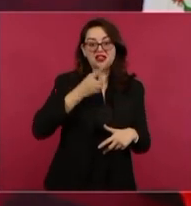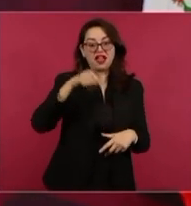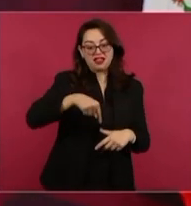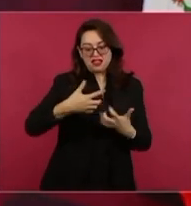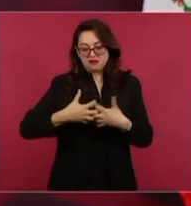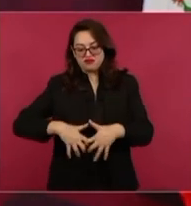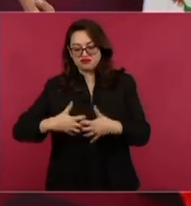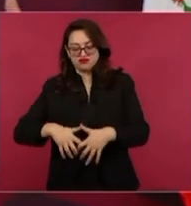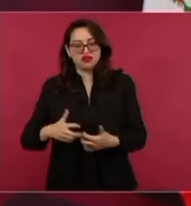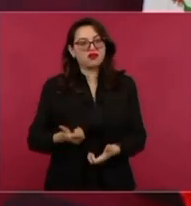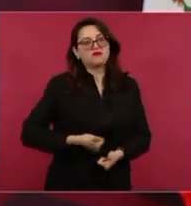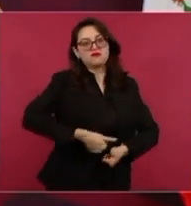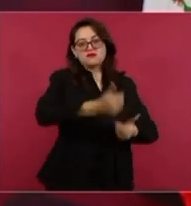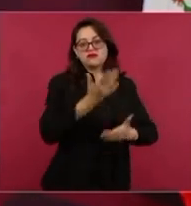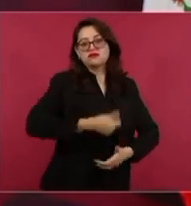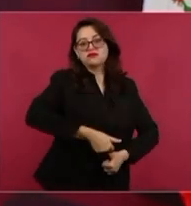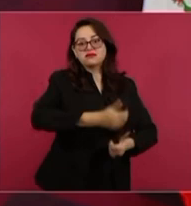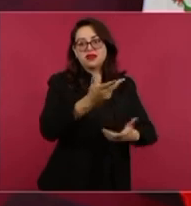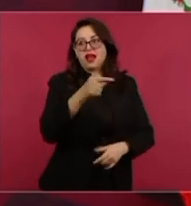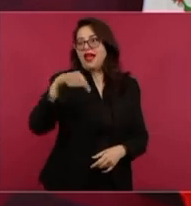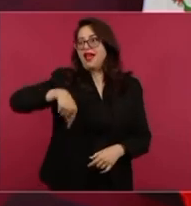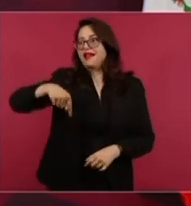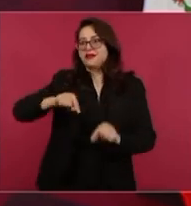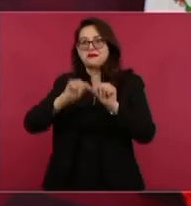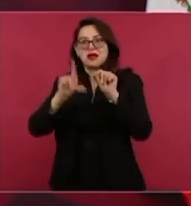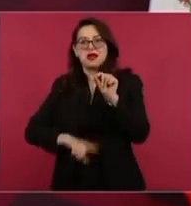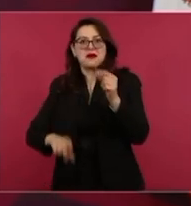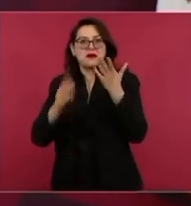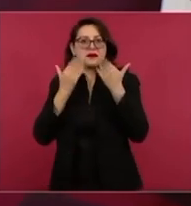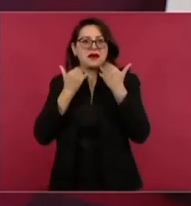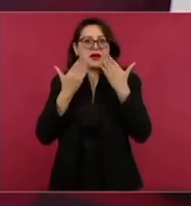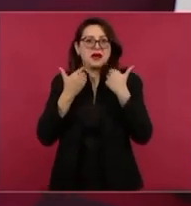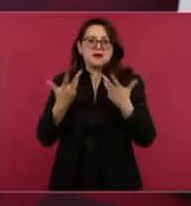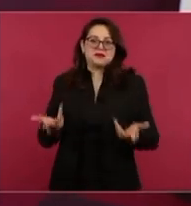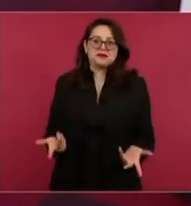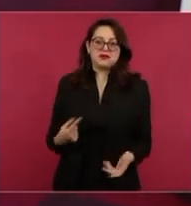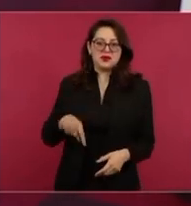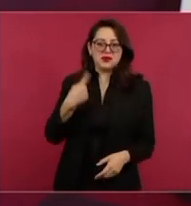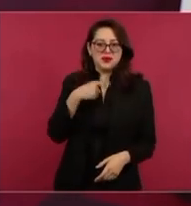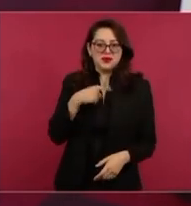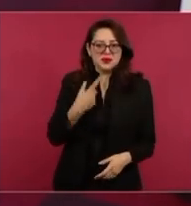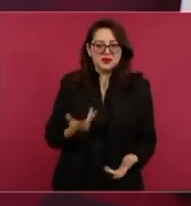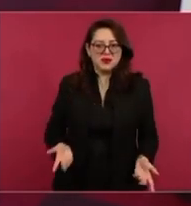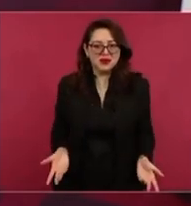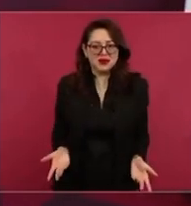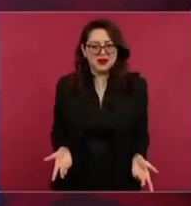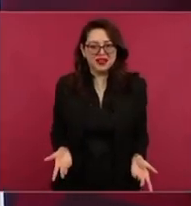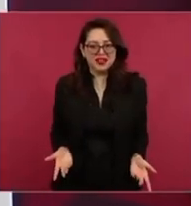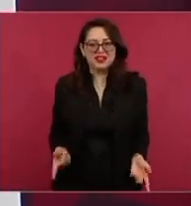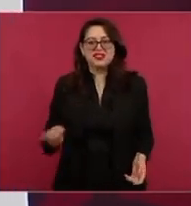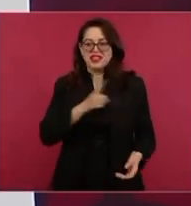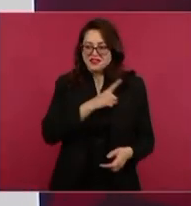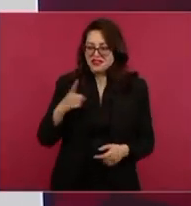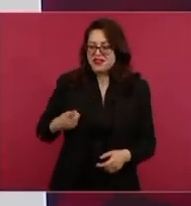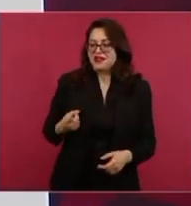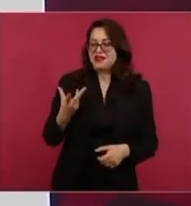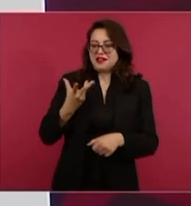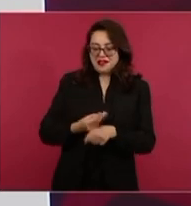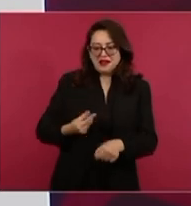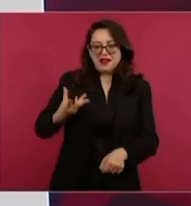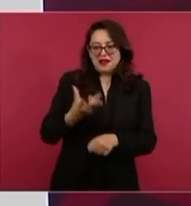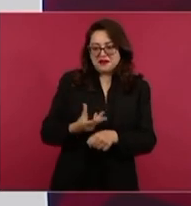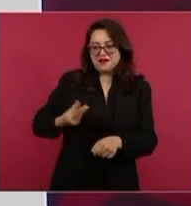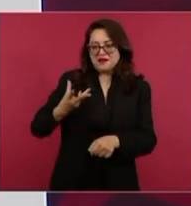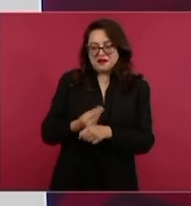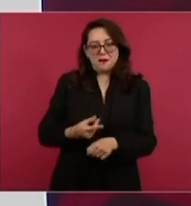Y ya se está recuperando toda la ingeniería ferroviaria que se